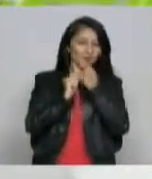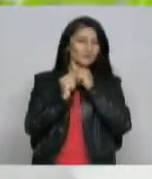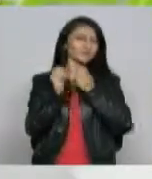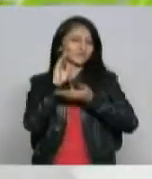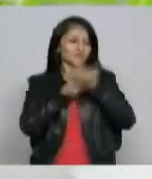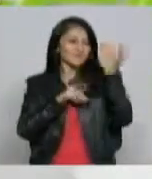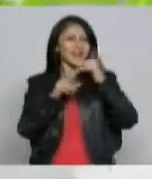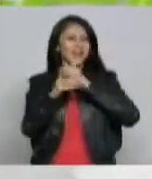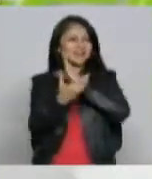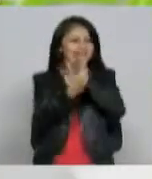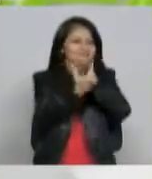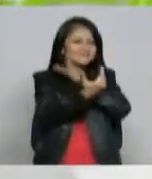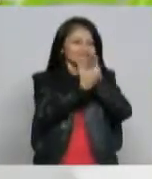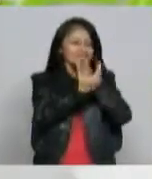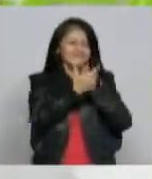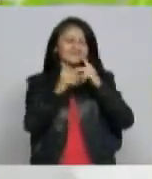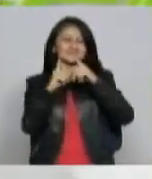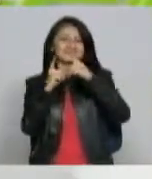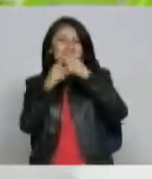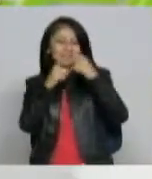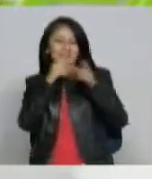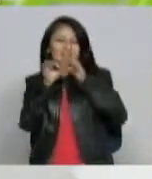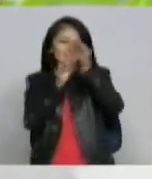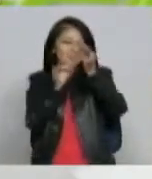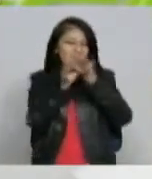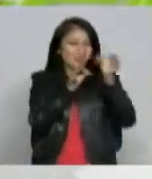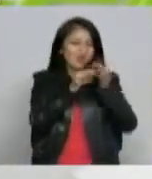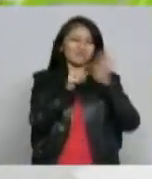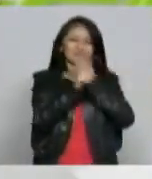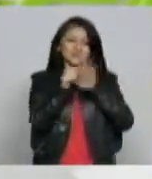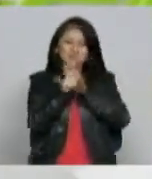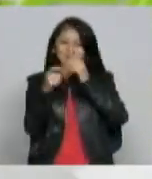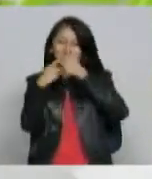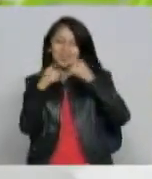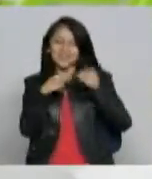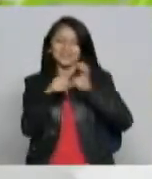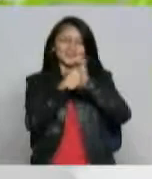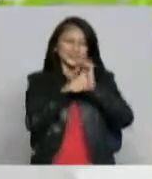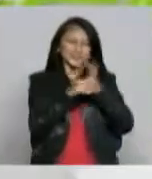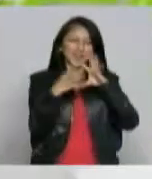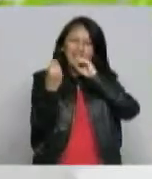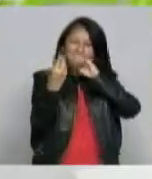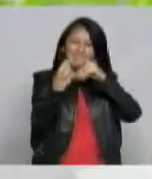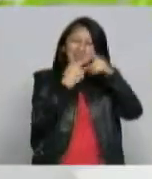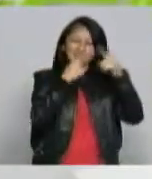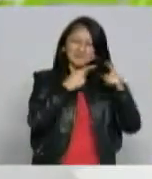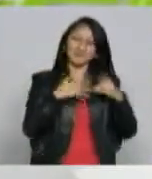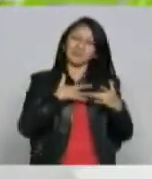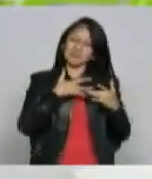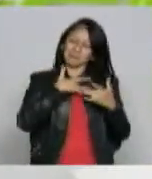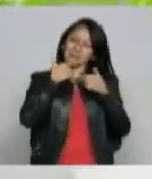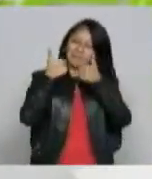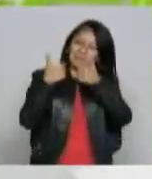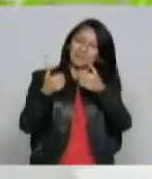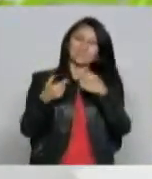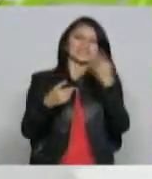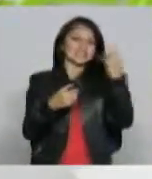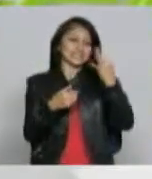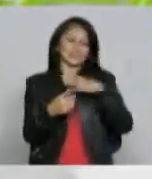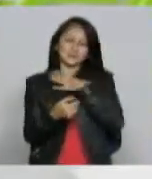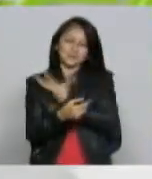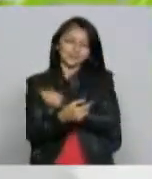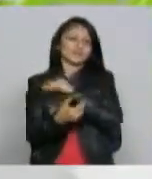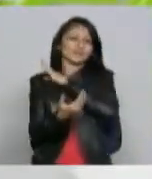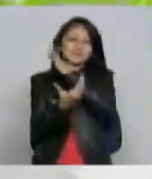que la gente pudiera disfrutar y además mostrarle a gente cómo se hace sala de prensa con un valor agregado que siempre grabamos sala de